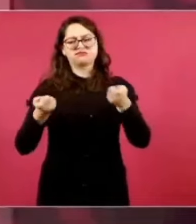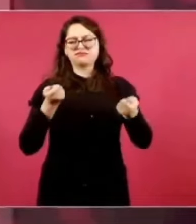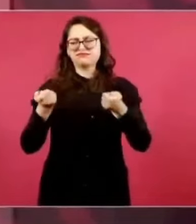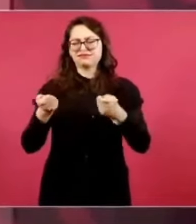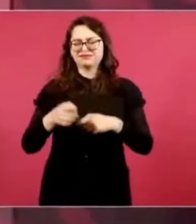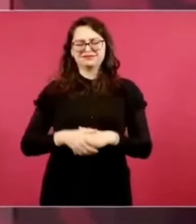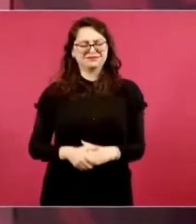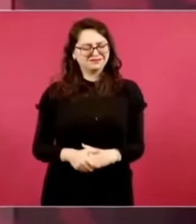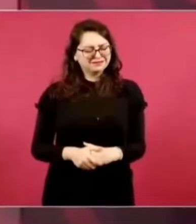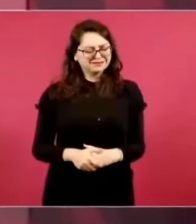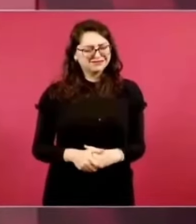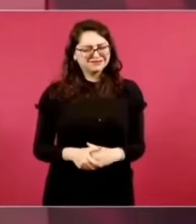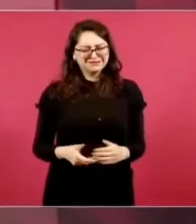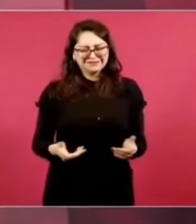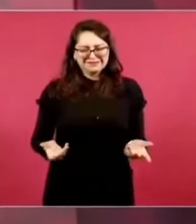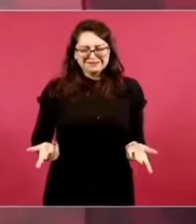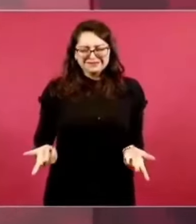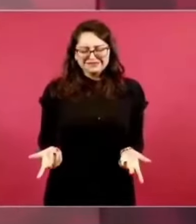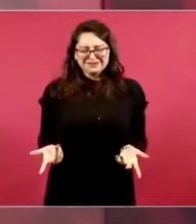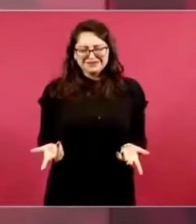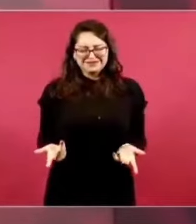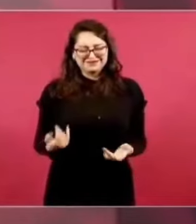no me vengas con esos